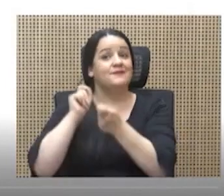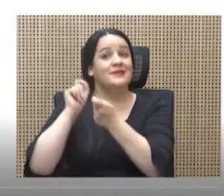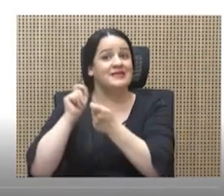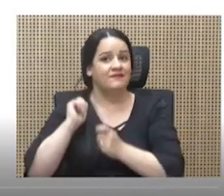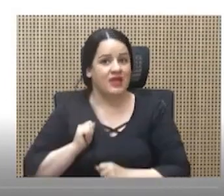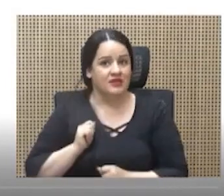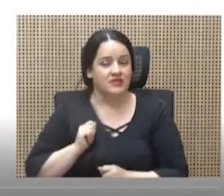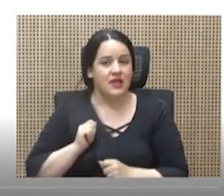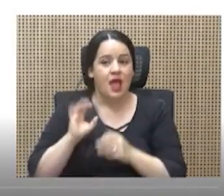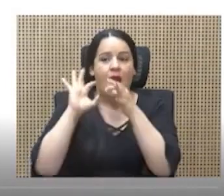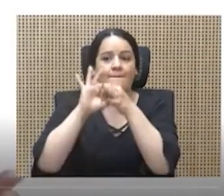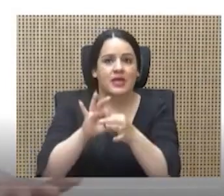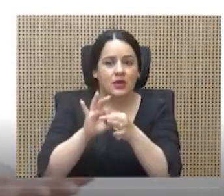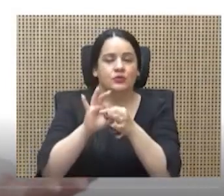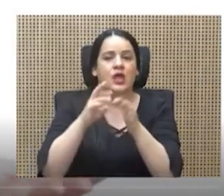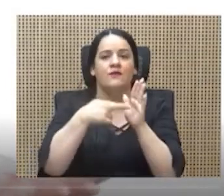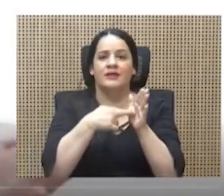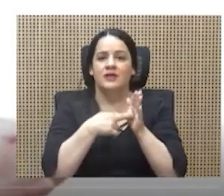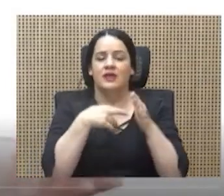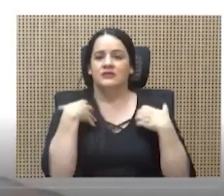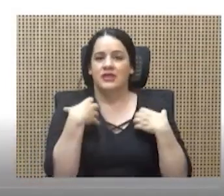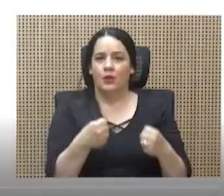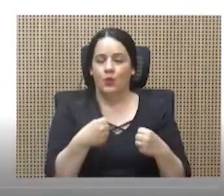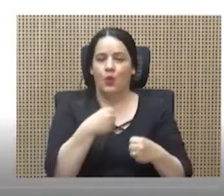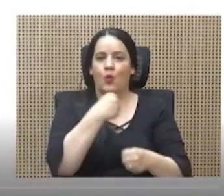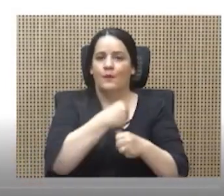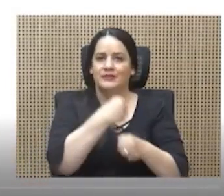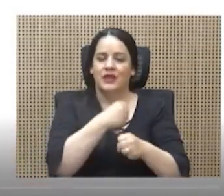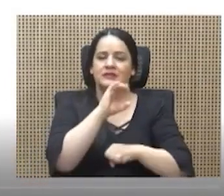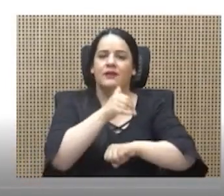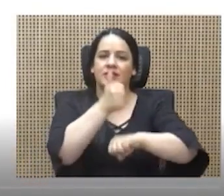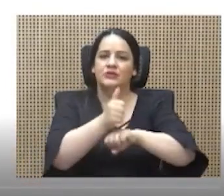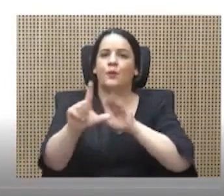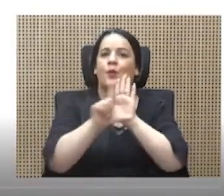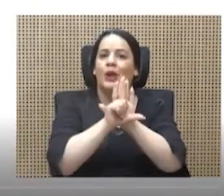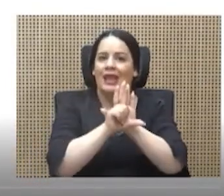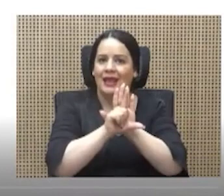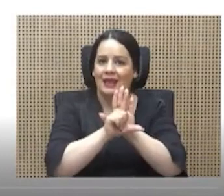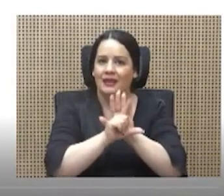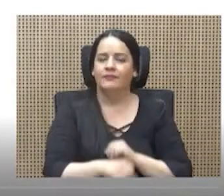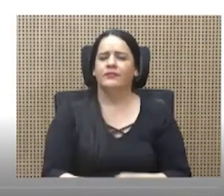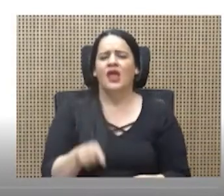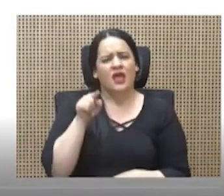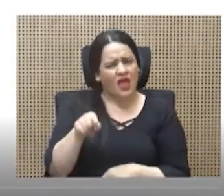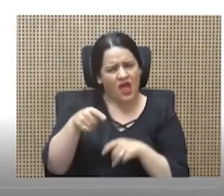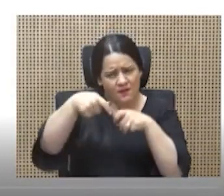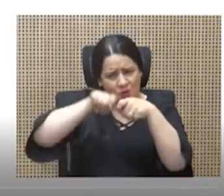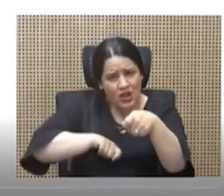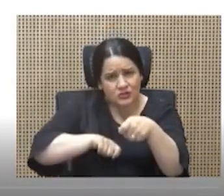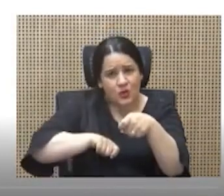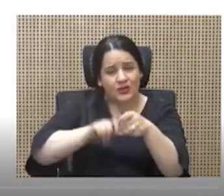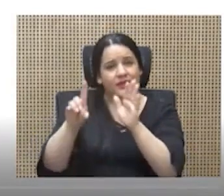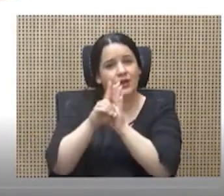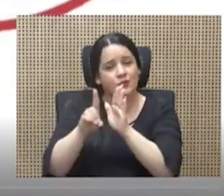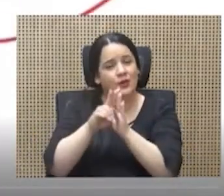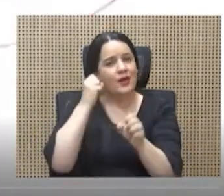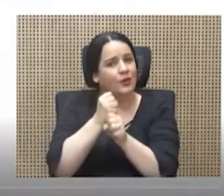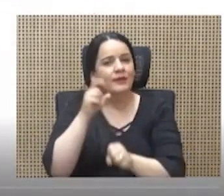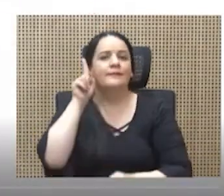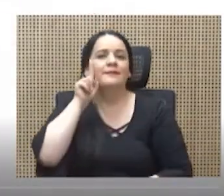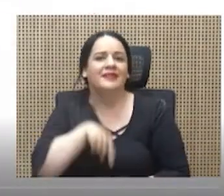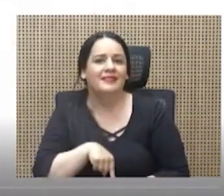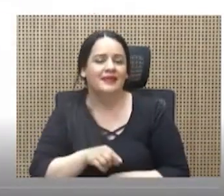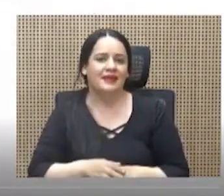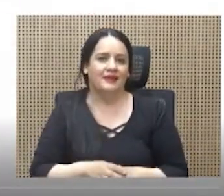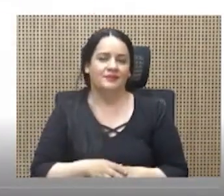apegadas a los requisitos de salud ocupacional establecidos por la ley. ¿Qué es una violación a los derechos laborales? Mentira.